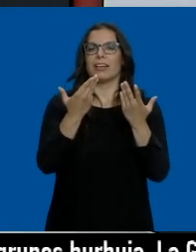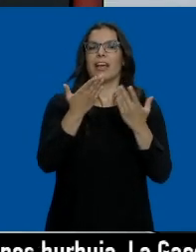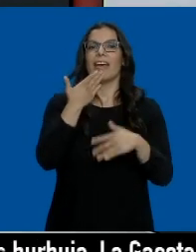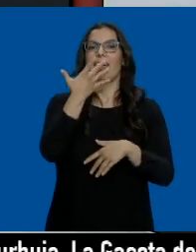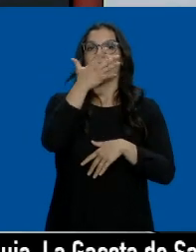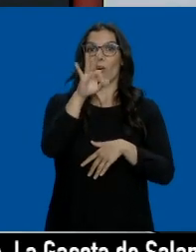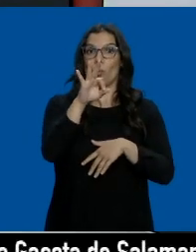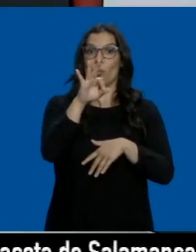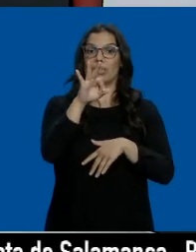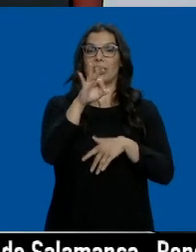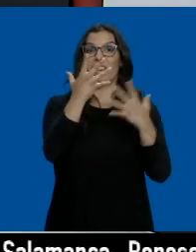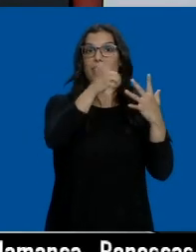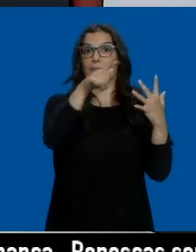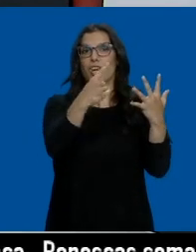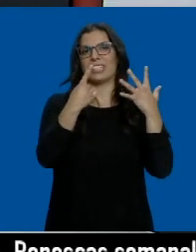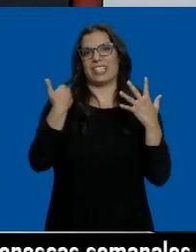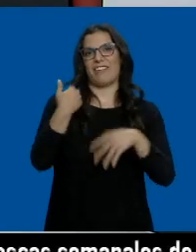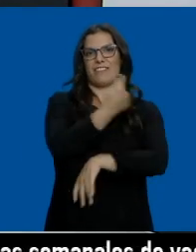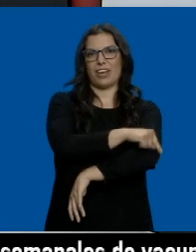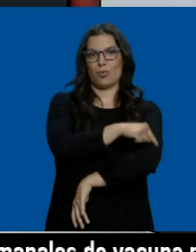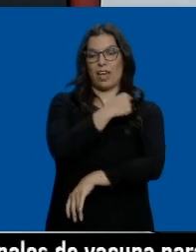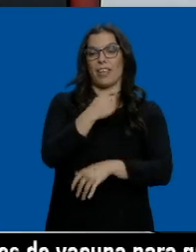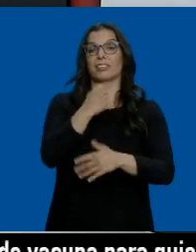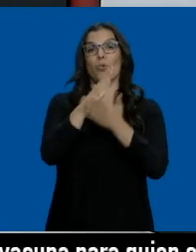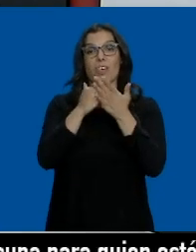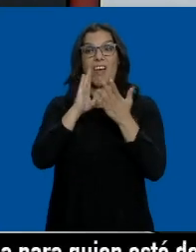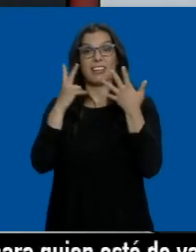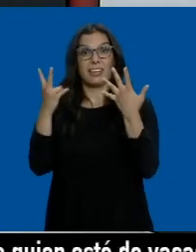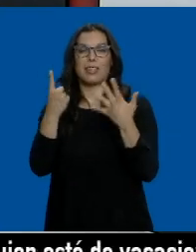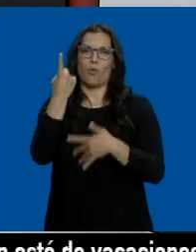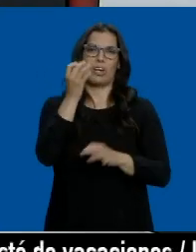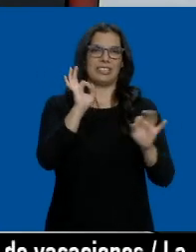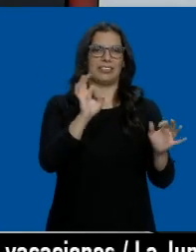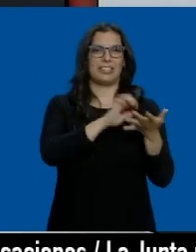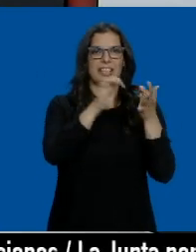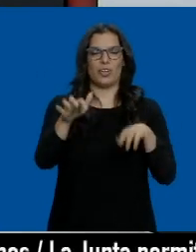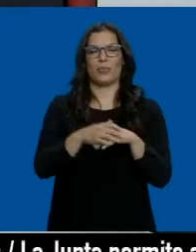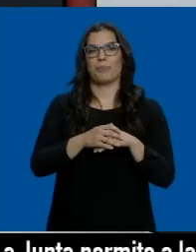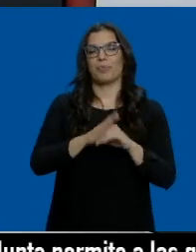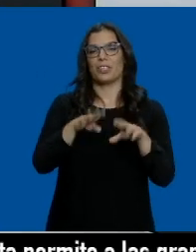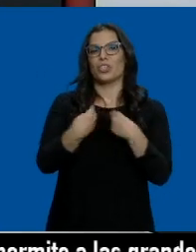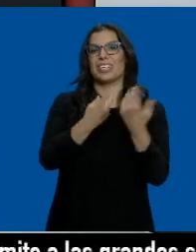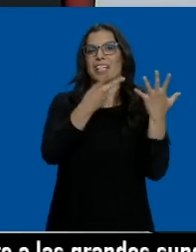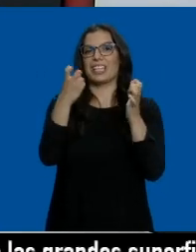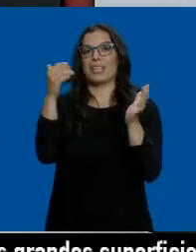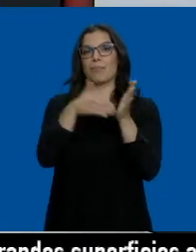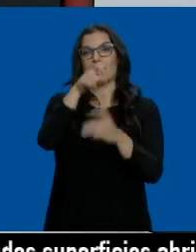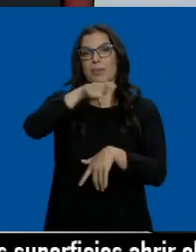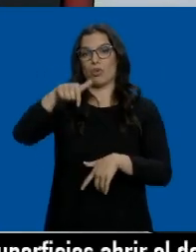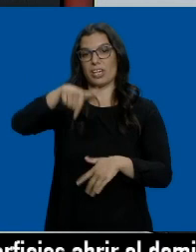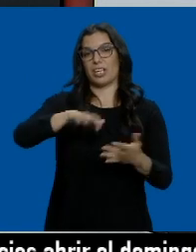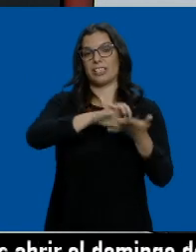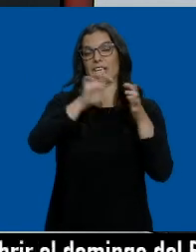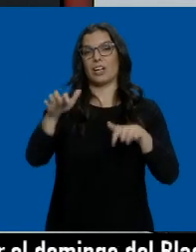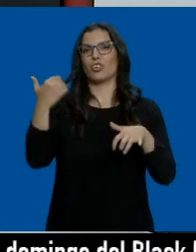50 años vacunadas. Entre ellas, entre esas comunidades, está Castilla y León. 700.000 personas de nuestra comunidad